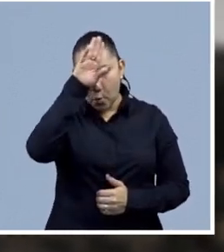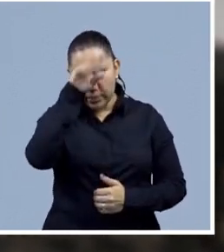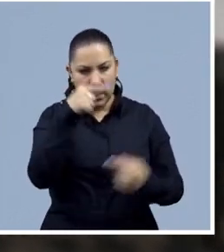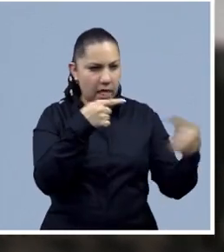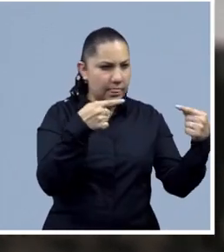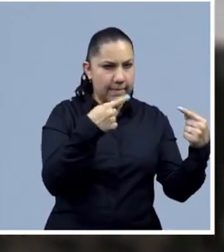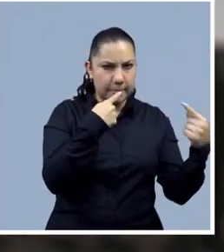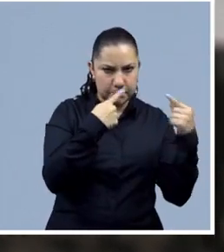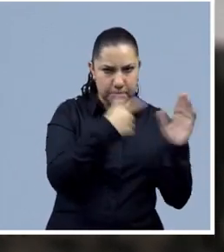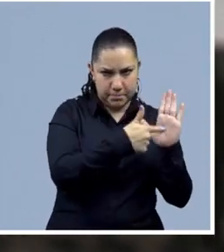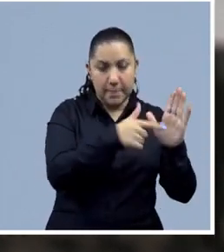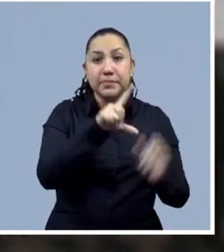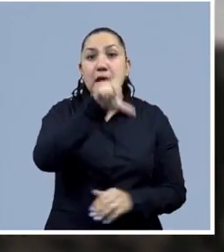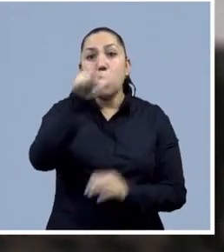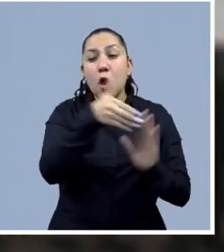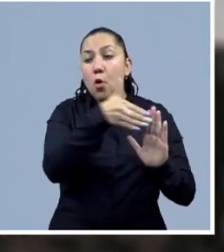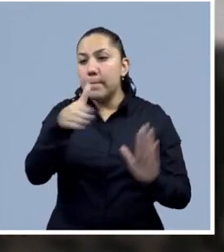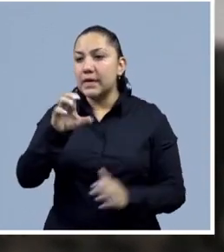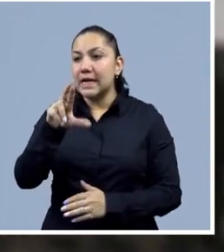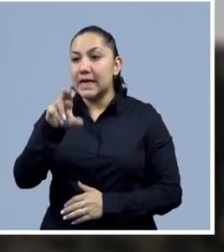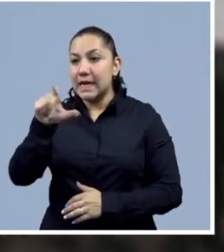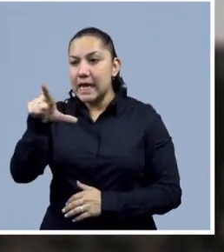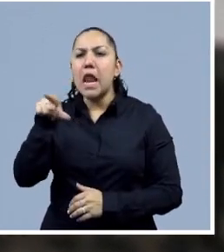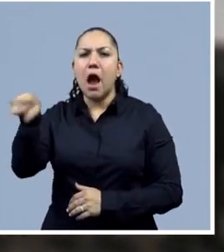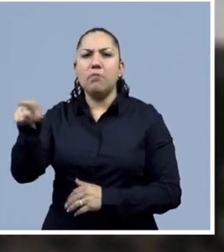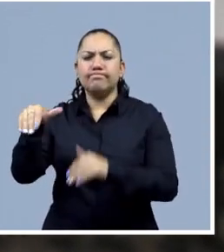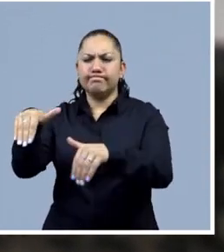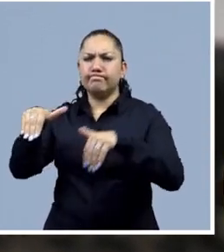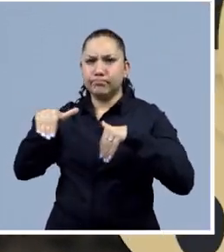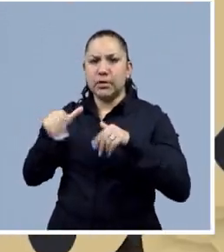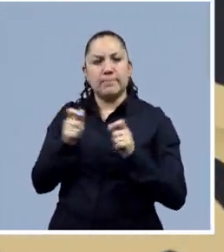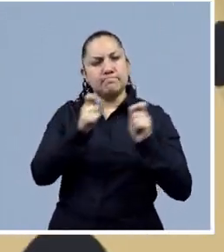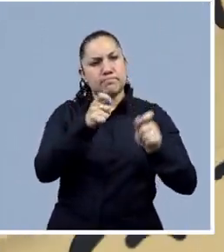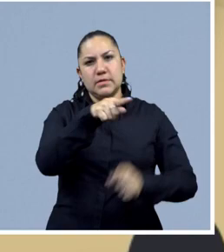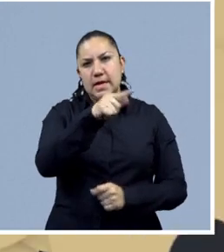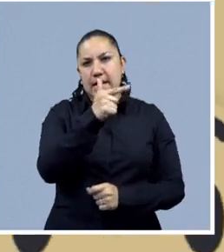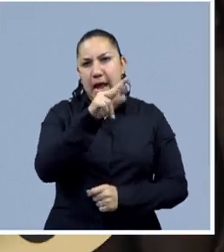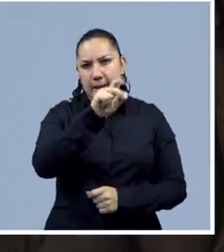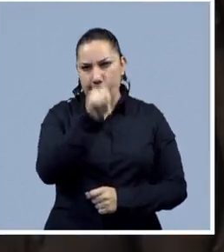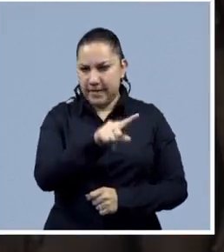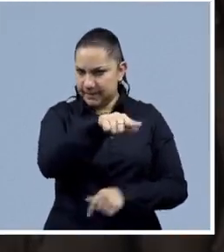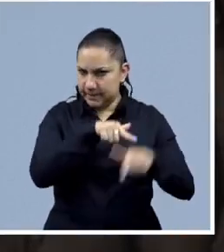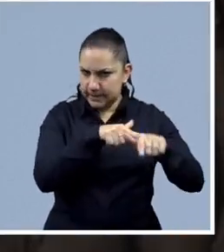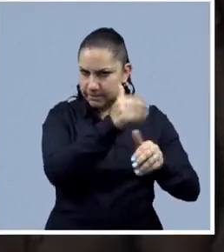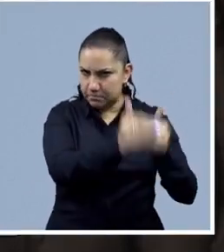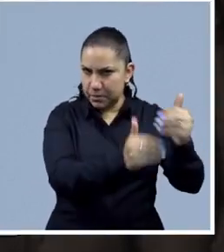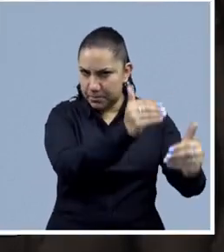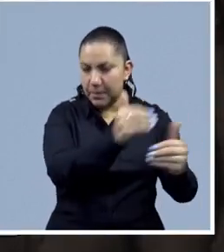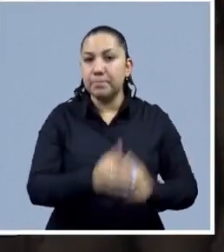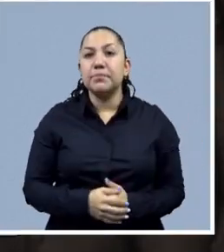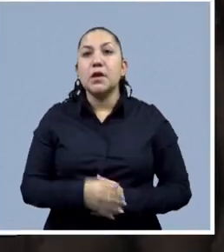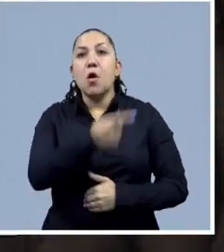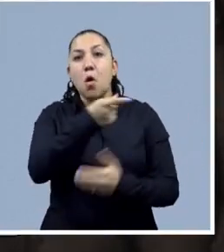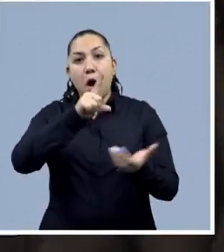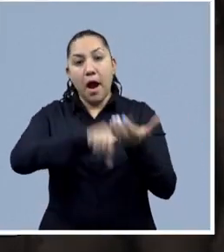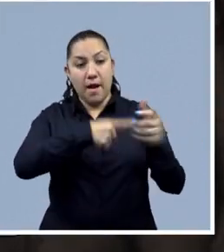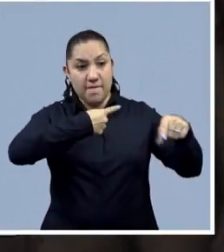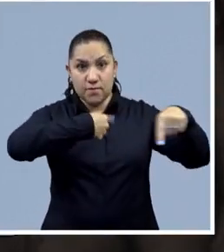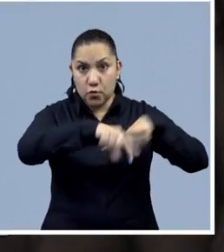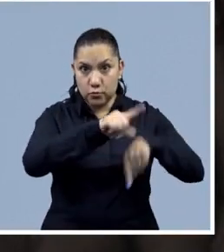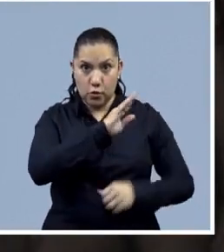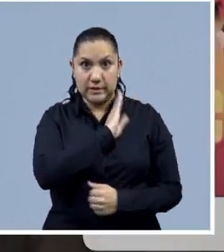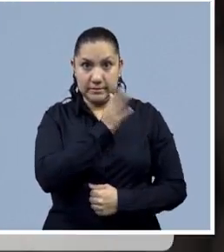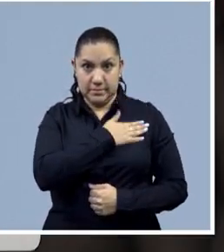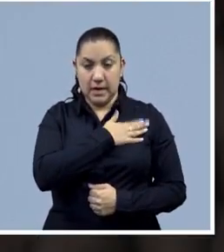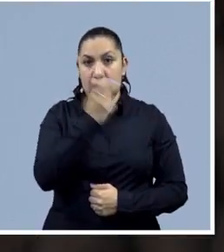Días después, Santiago Krill declinó en favor de la senadora Xochitl Gálvez. La selección española de fútbol logró su